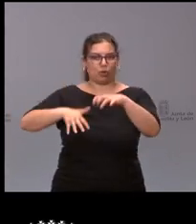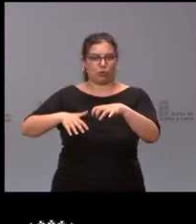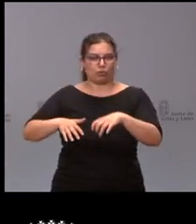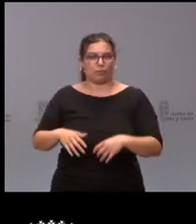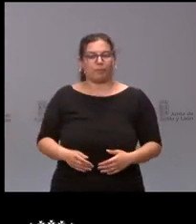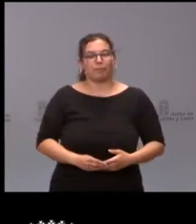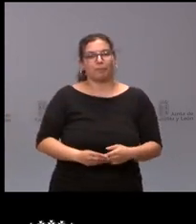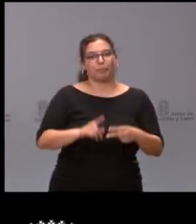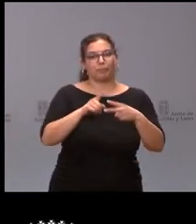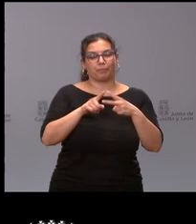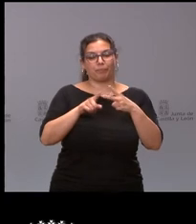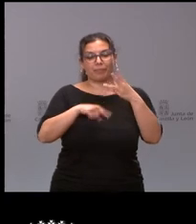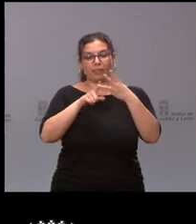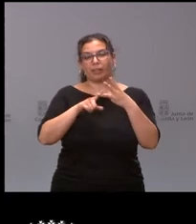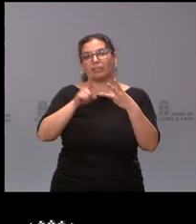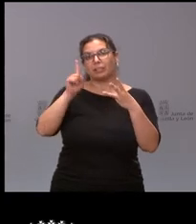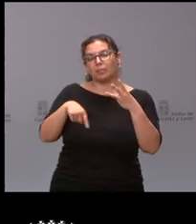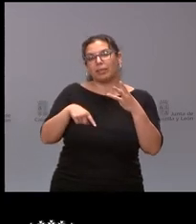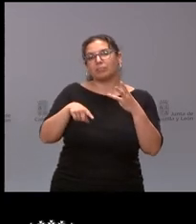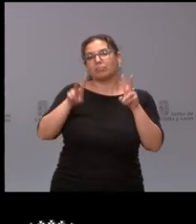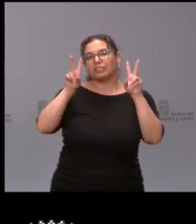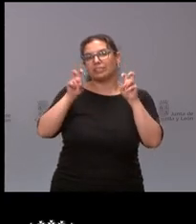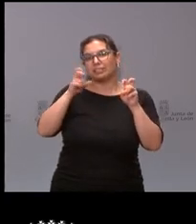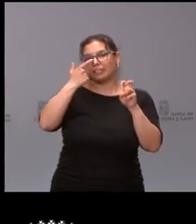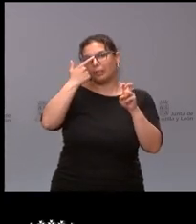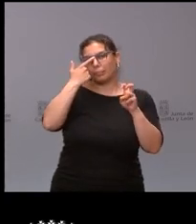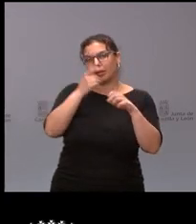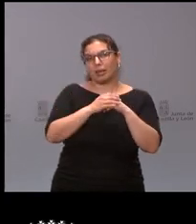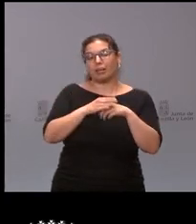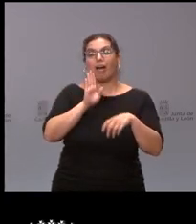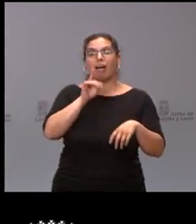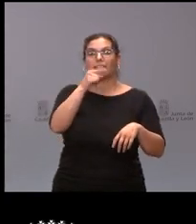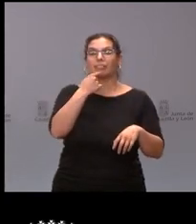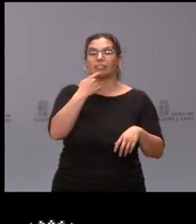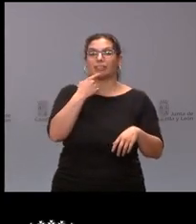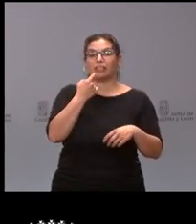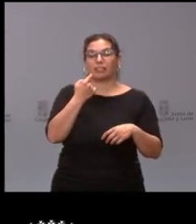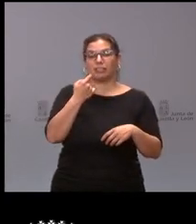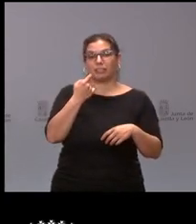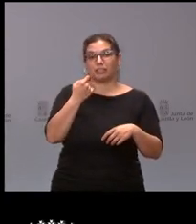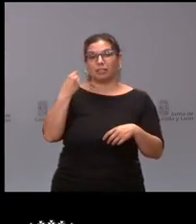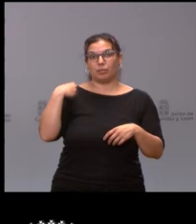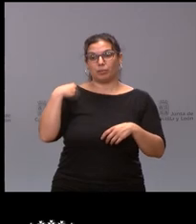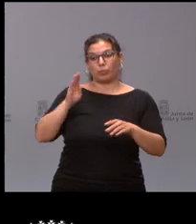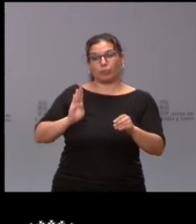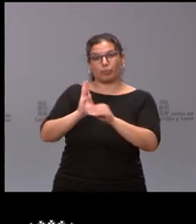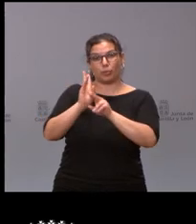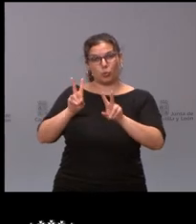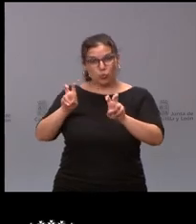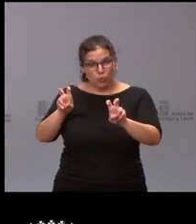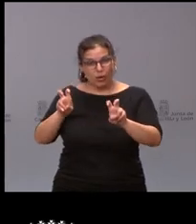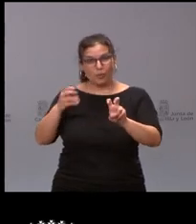por otra parte y en detalle respecto a la protonterapia que nos ha comentado que tiene una inversión nueva una